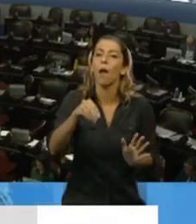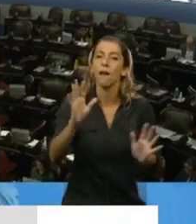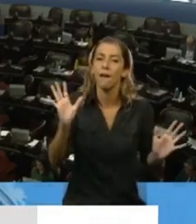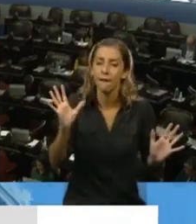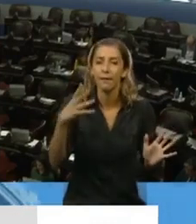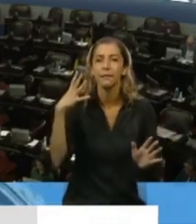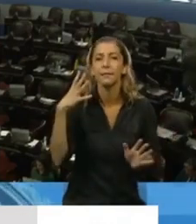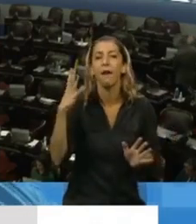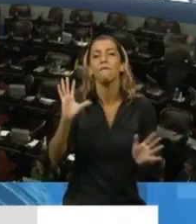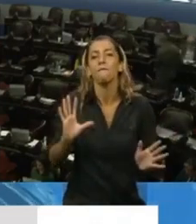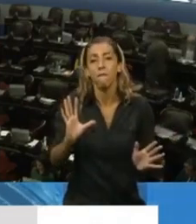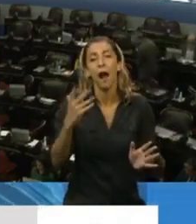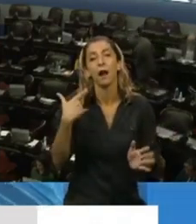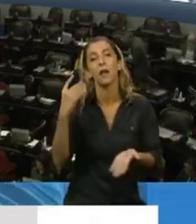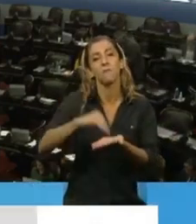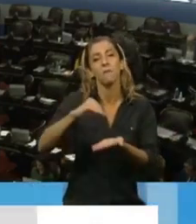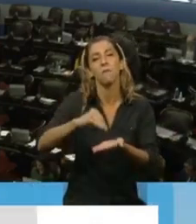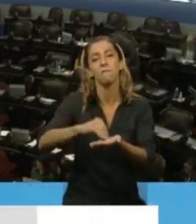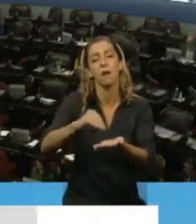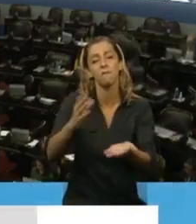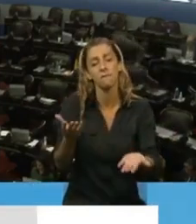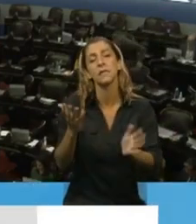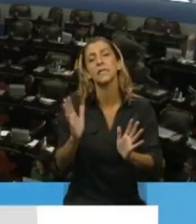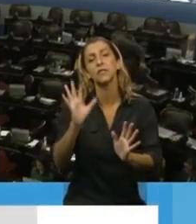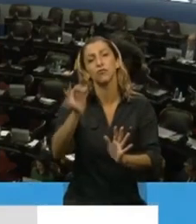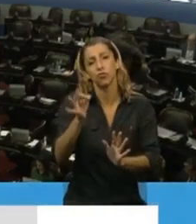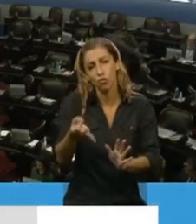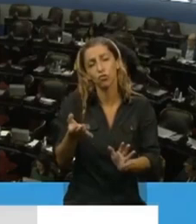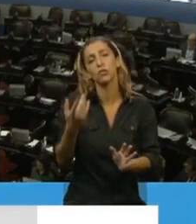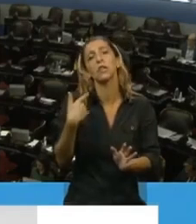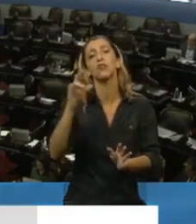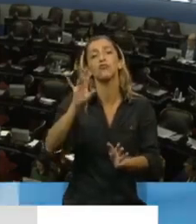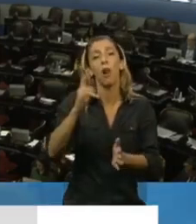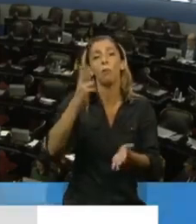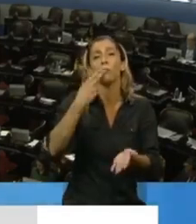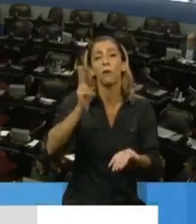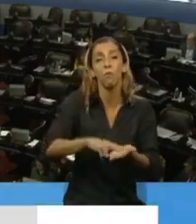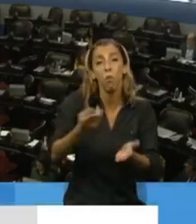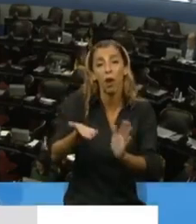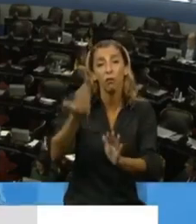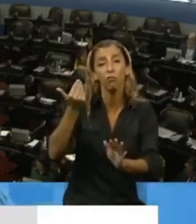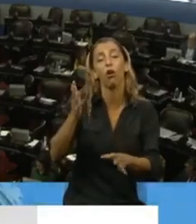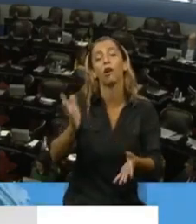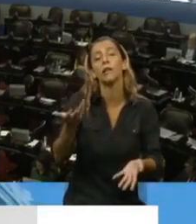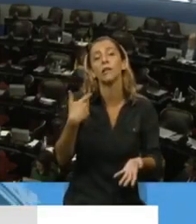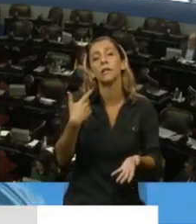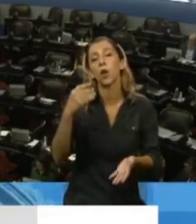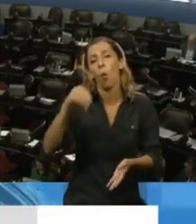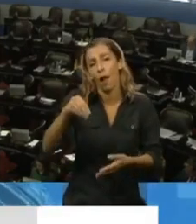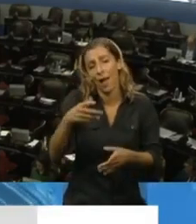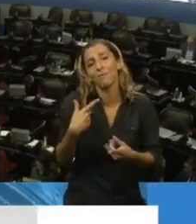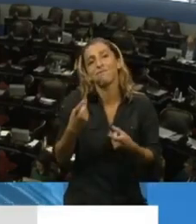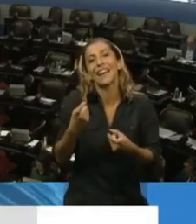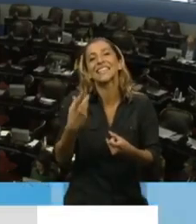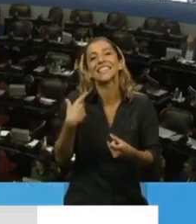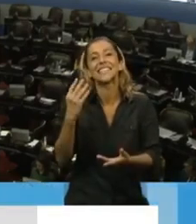exceptuar de ganancias a estos trabajadores, sino que debiéramos incorporar a otros. Lo cierto es que yo creo